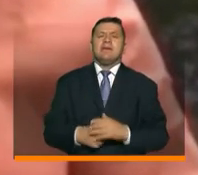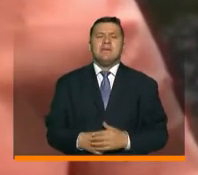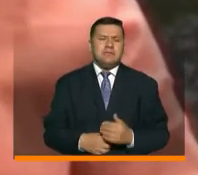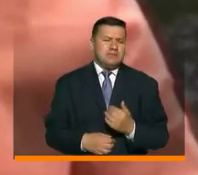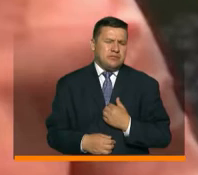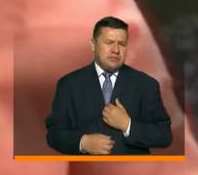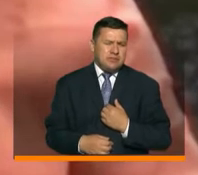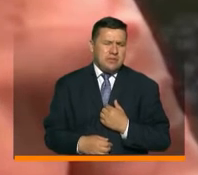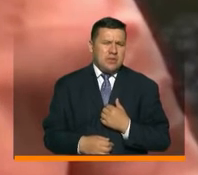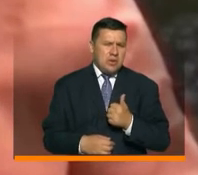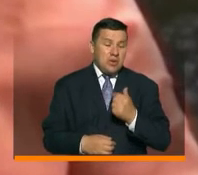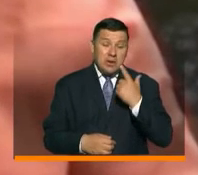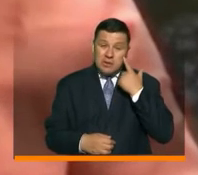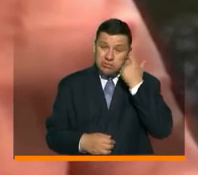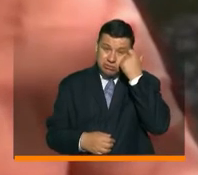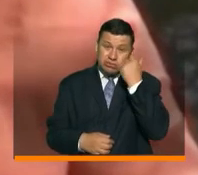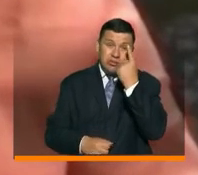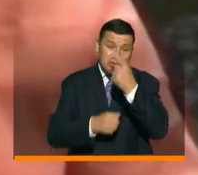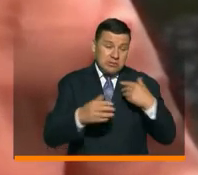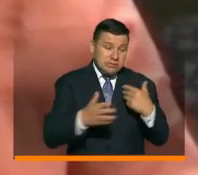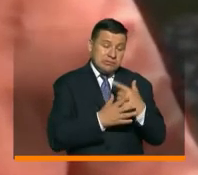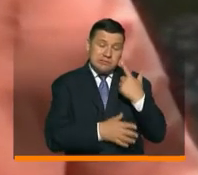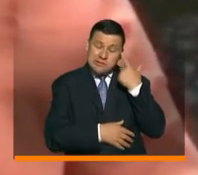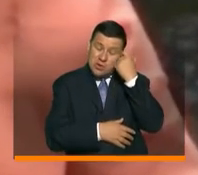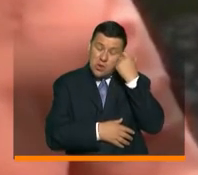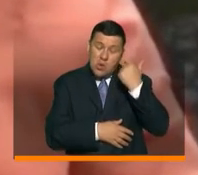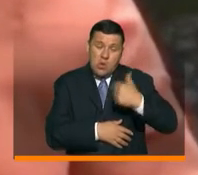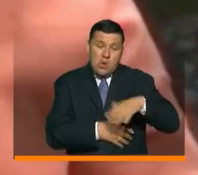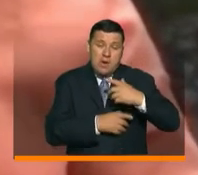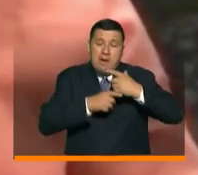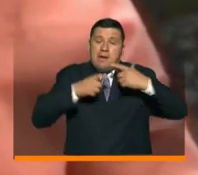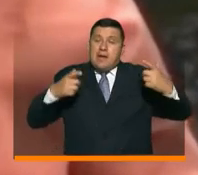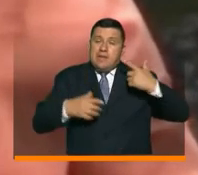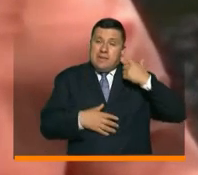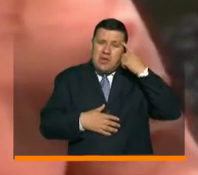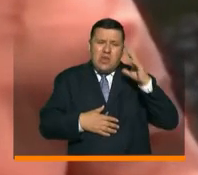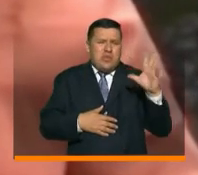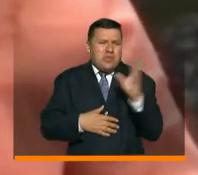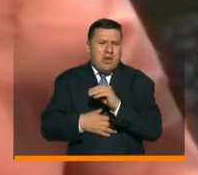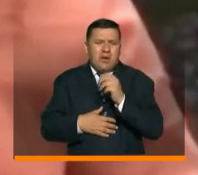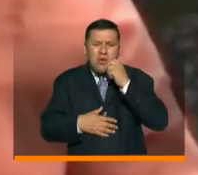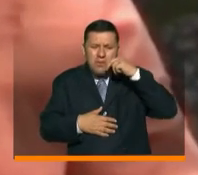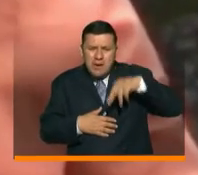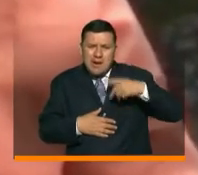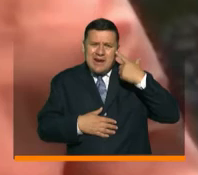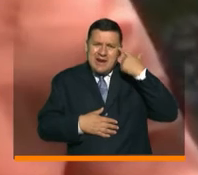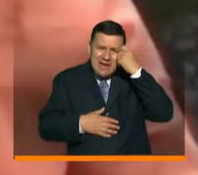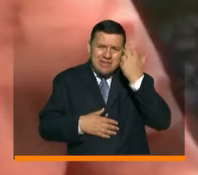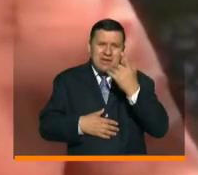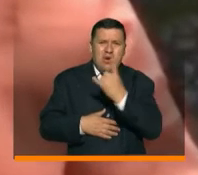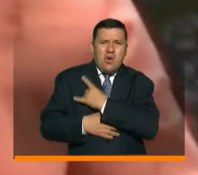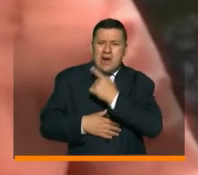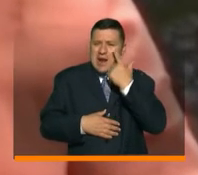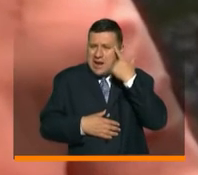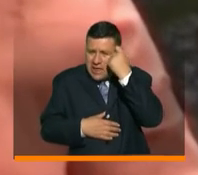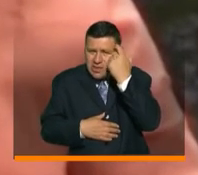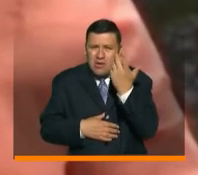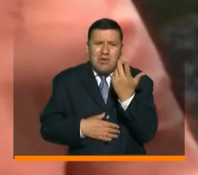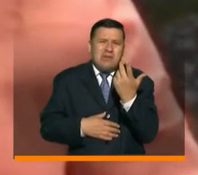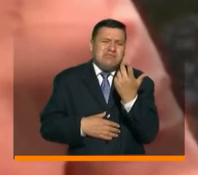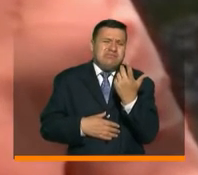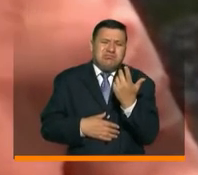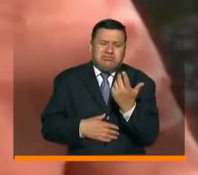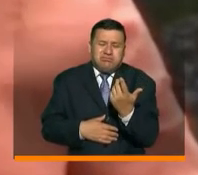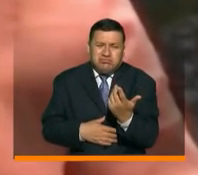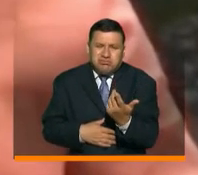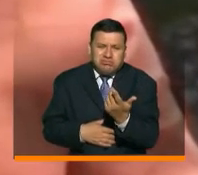Yo creo que todo ha sido un reto este año, un gran reto para todo, para la humanidad, para nuestras universidades. Yo